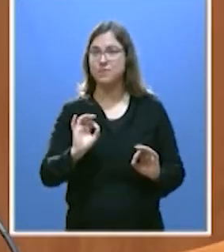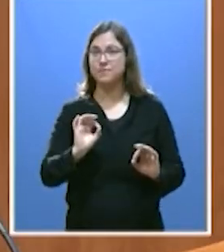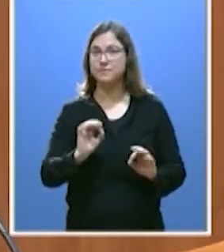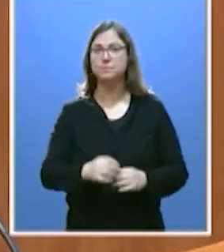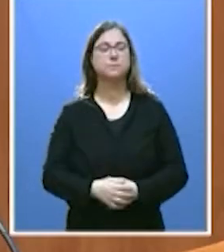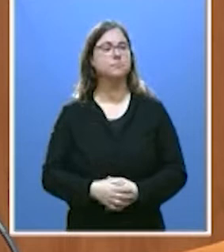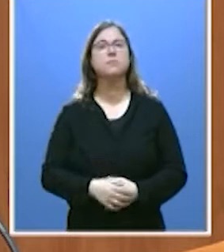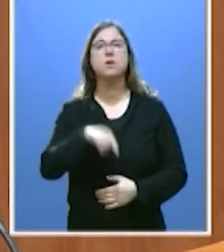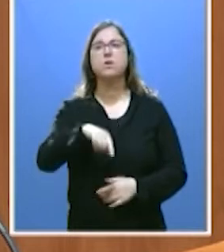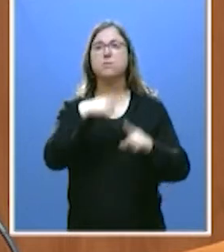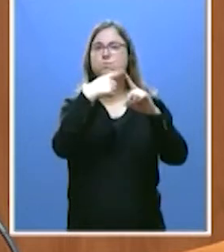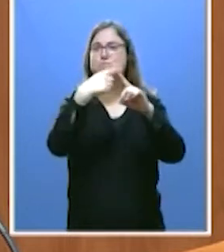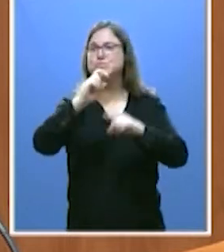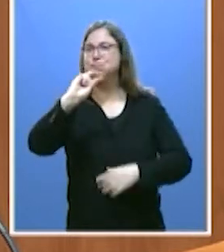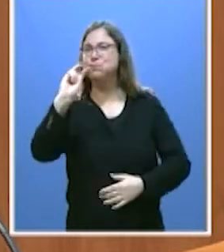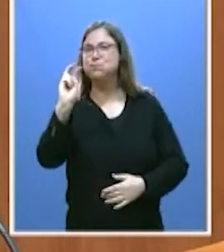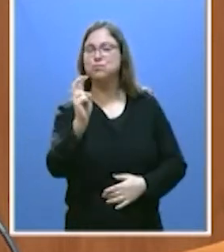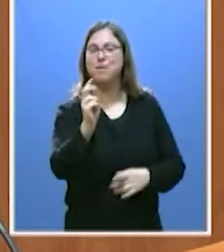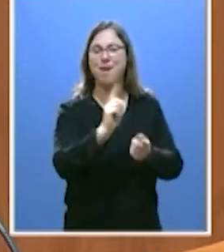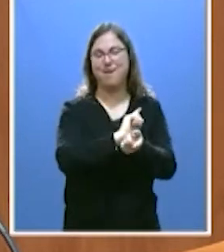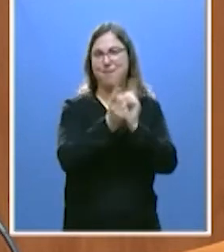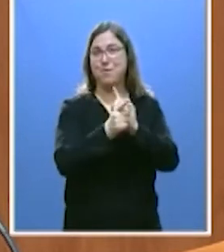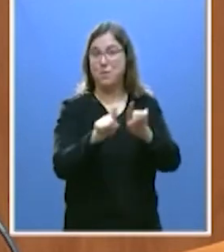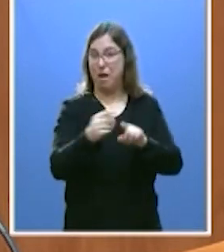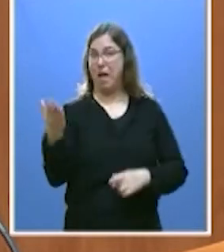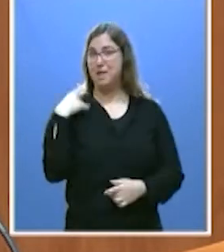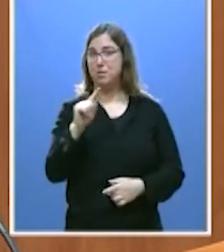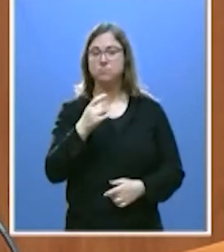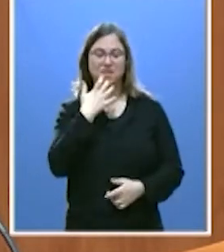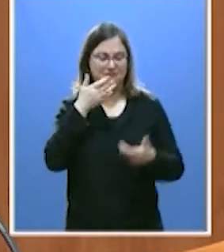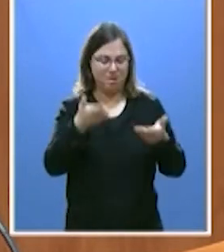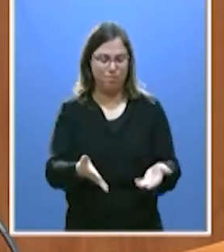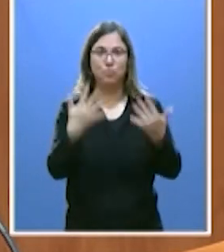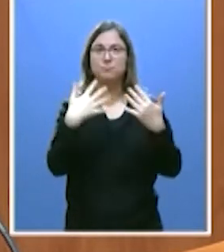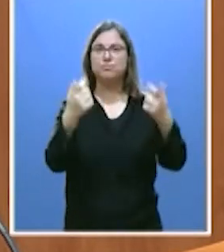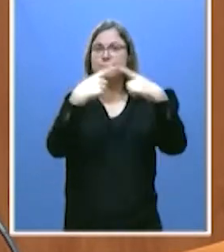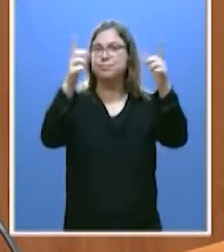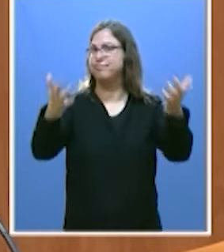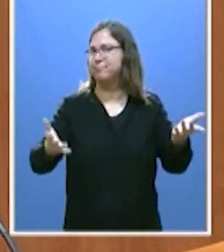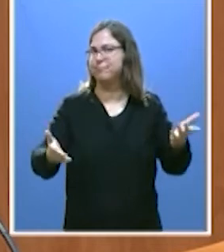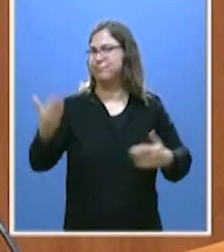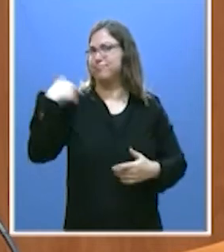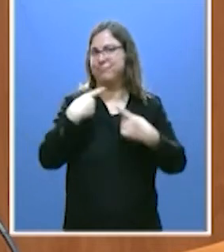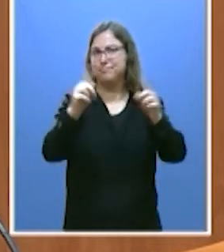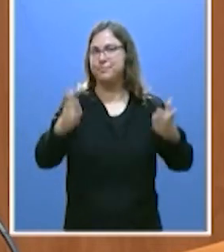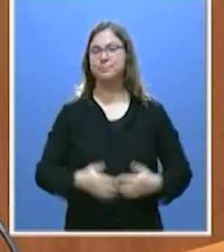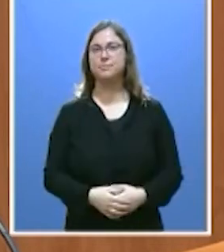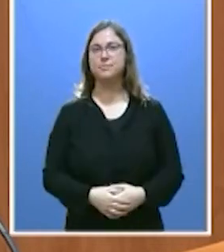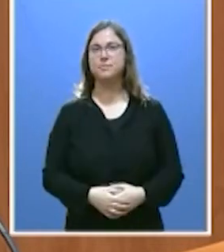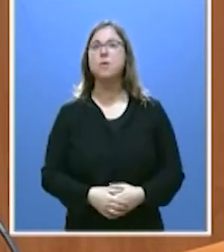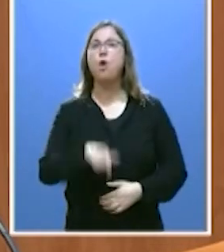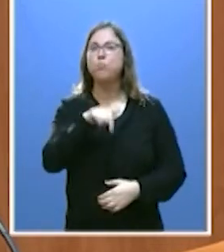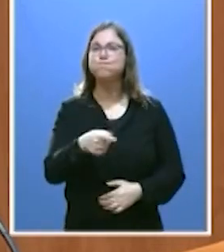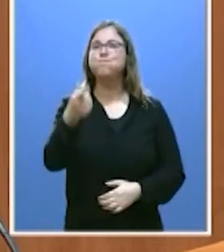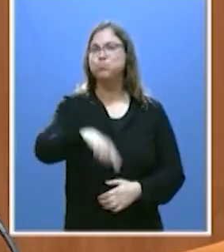Hoy muchas cosas ya no son como ayer. Esta misma sesión es una buena muestra de ello. Pero somos